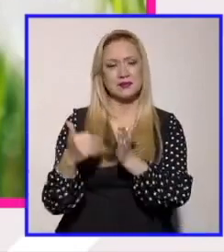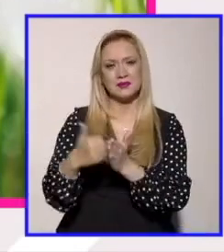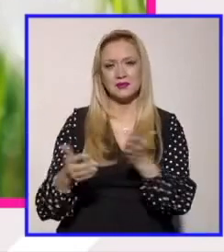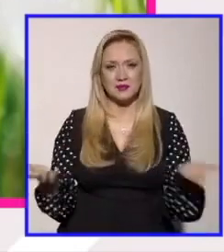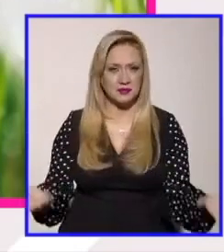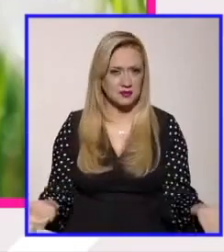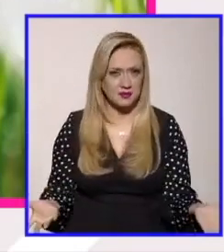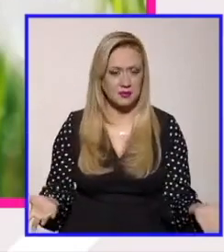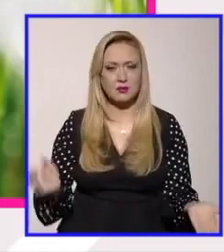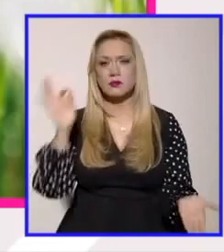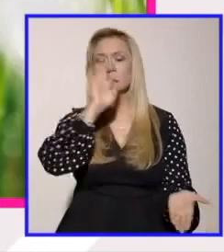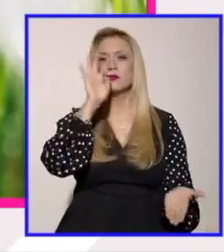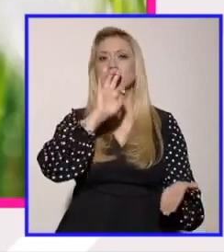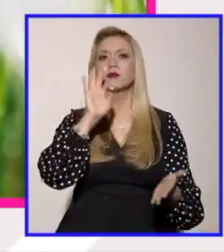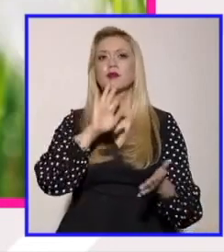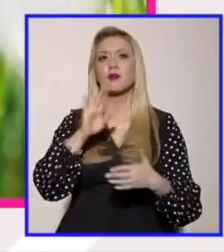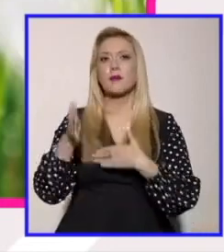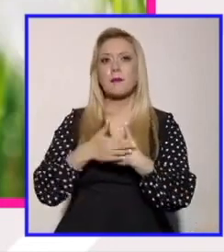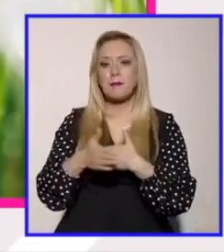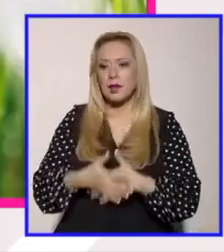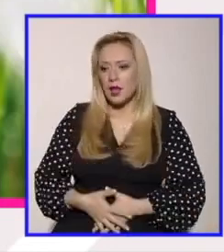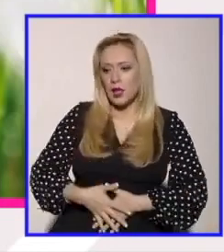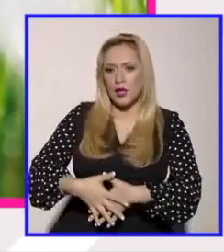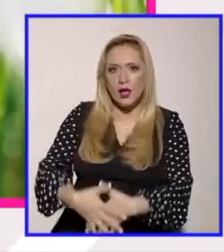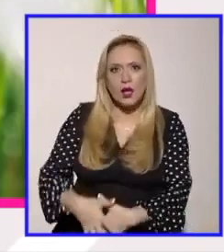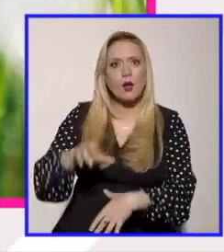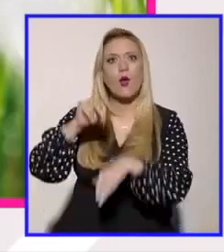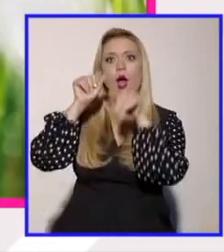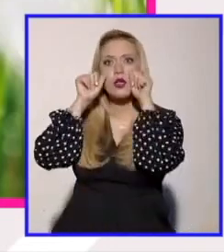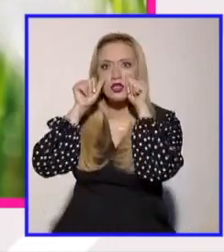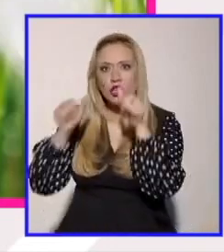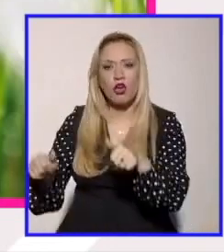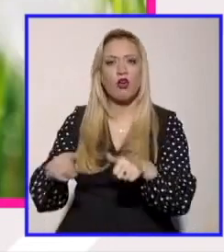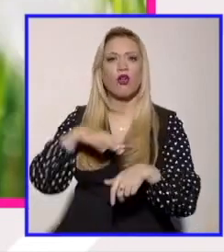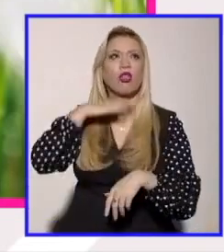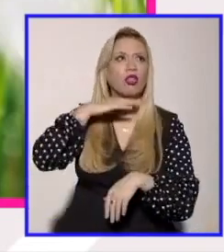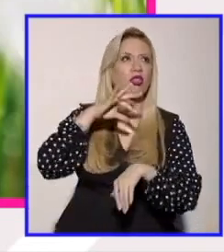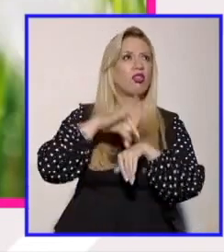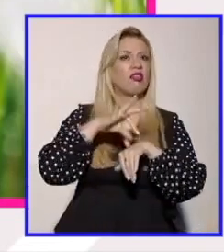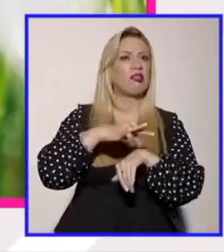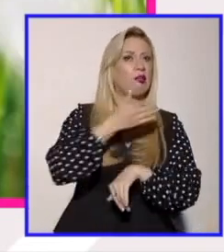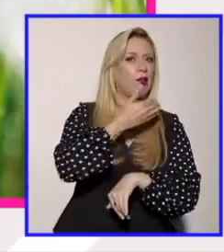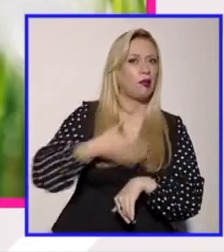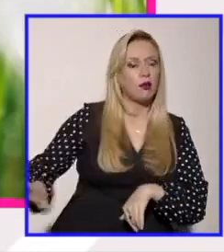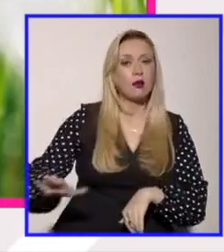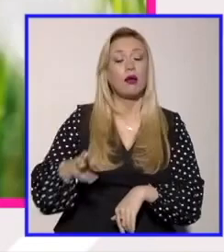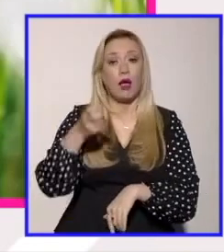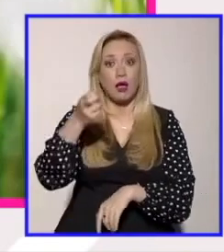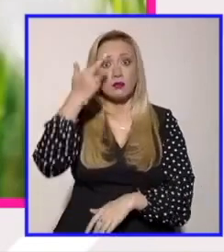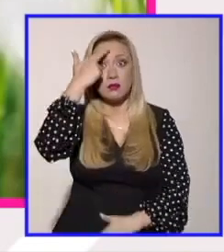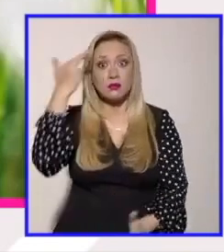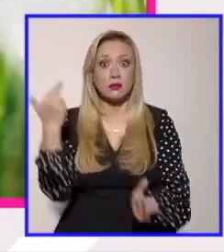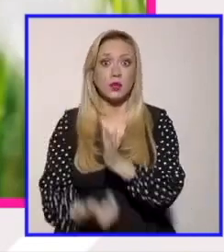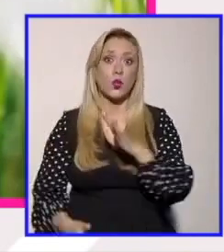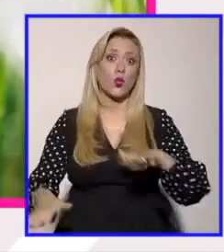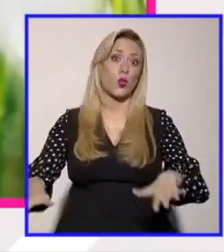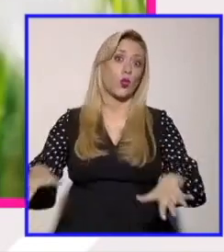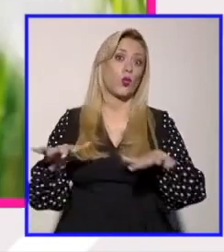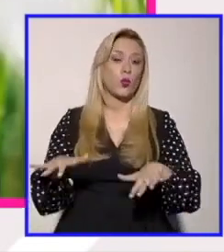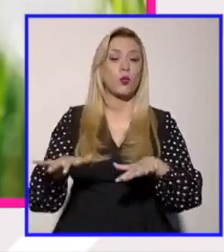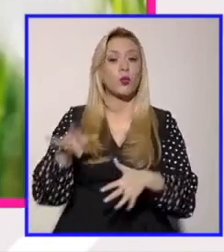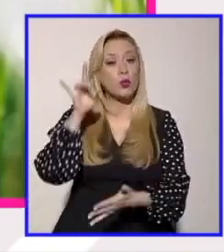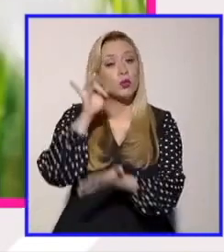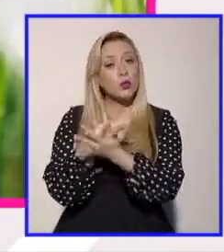violencias obstétricas o ginecológicas podemos reconocer que hay una materialidad del sexo que se juega ahí y que de hecho